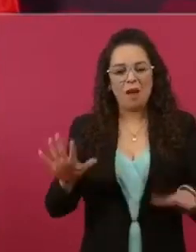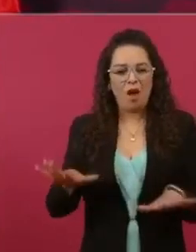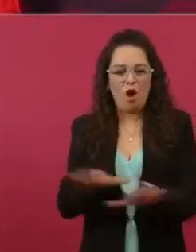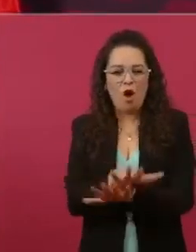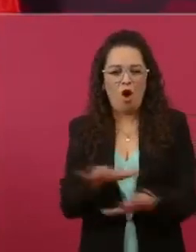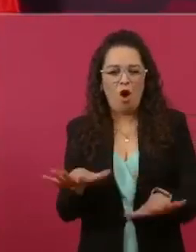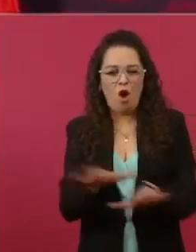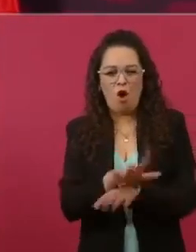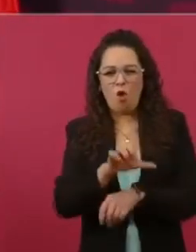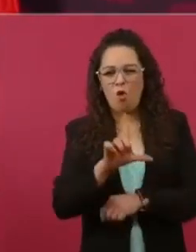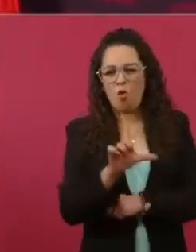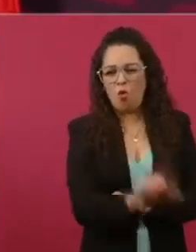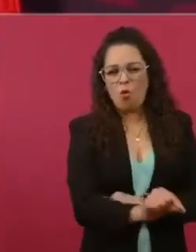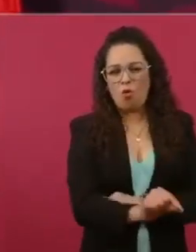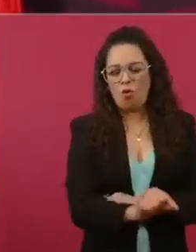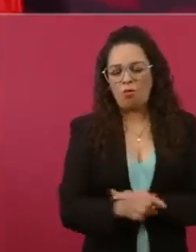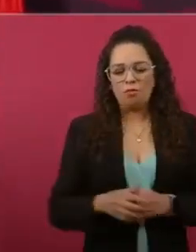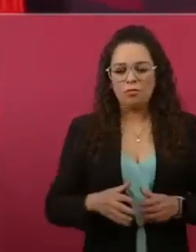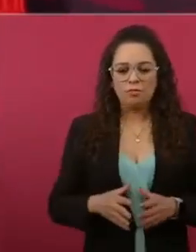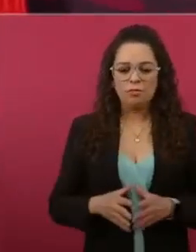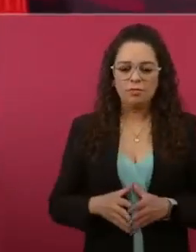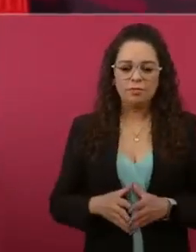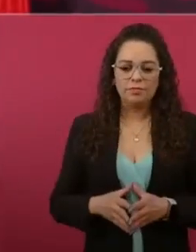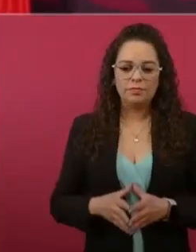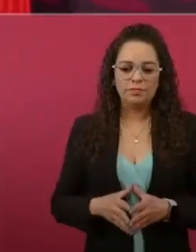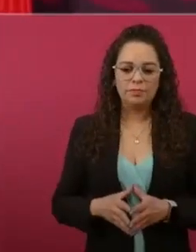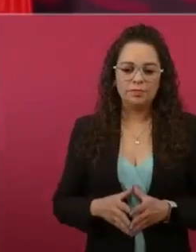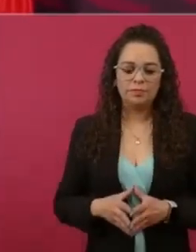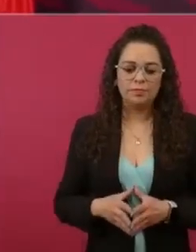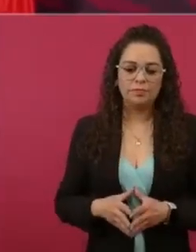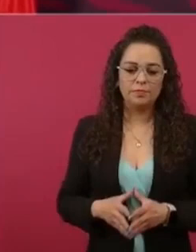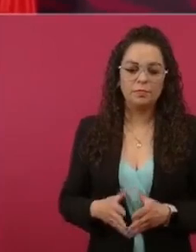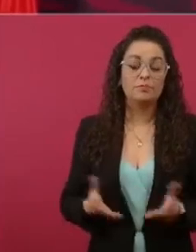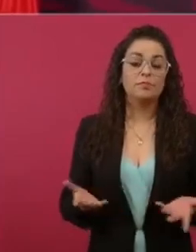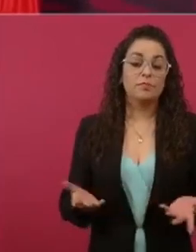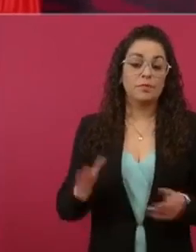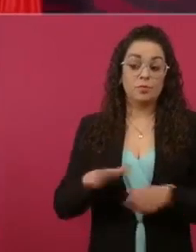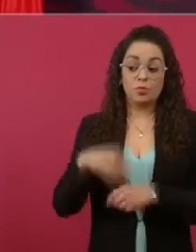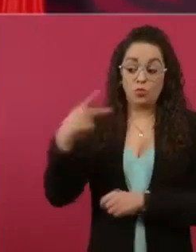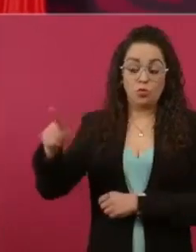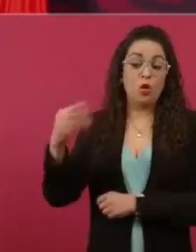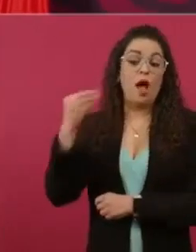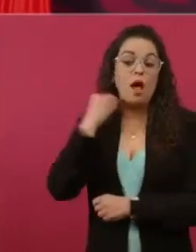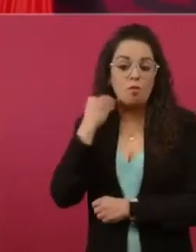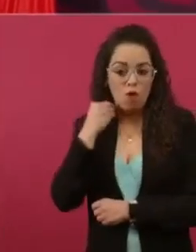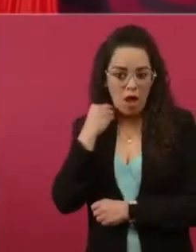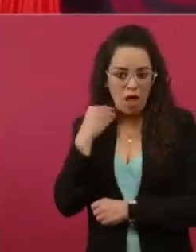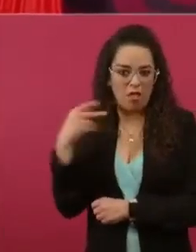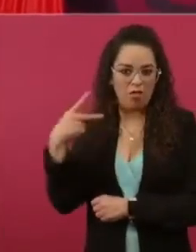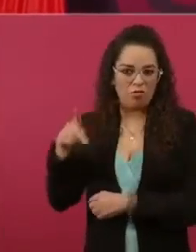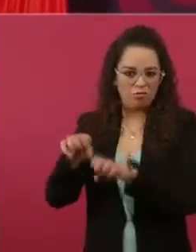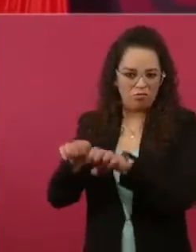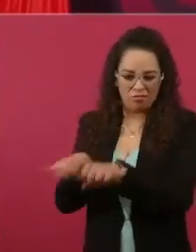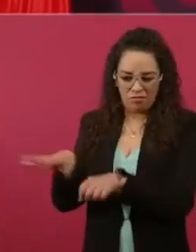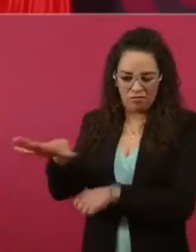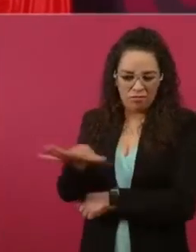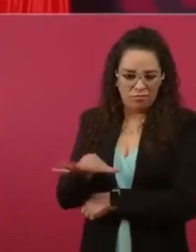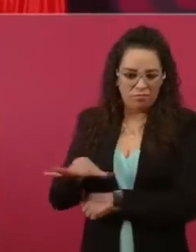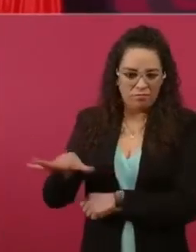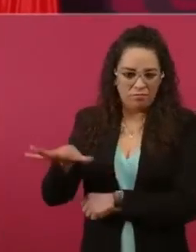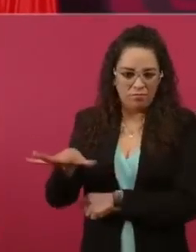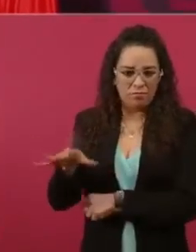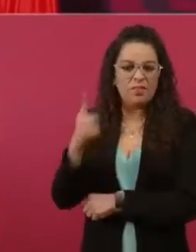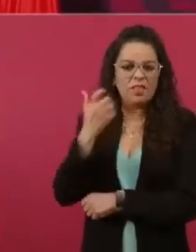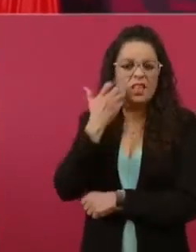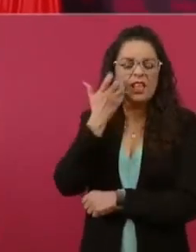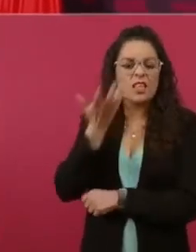buscando los abogados y Claudio y todo este bloque reaccionario y